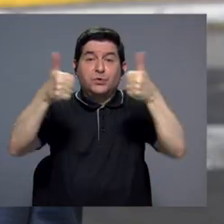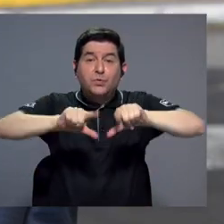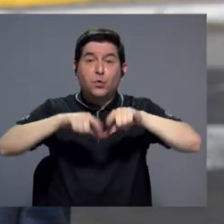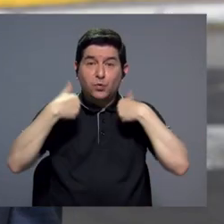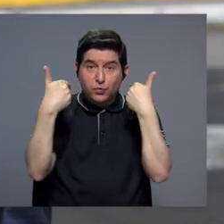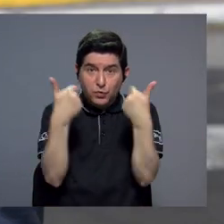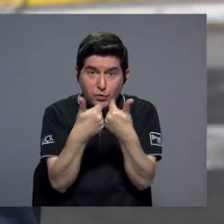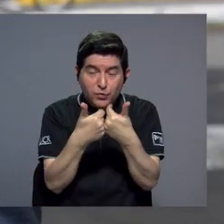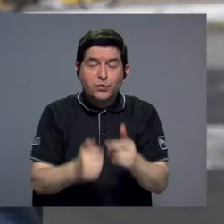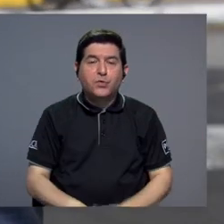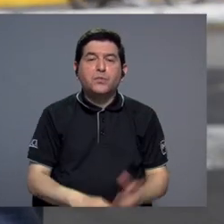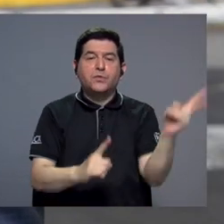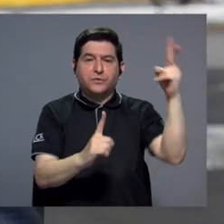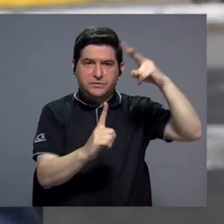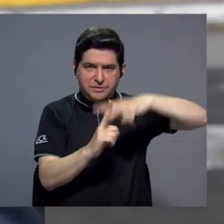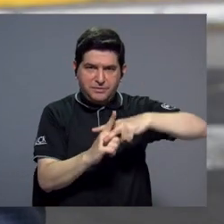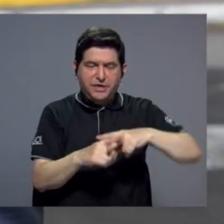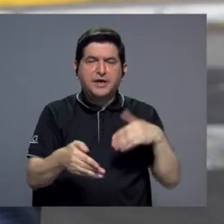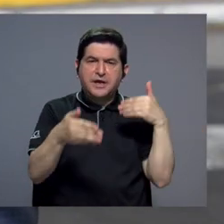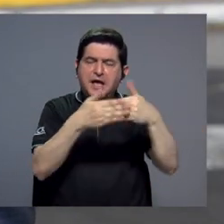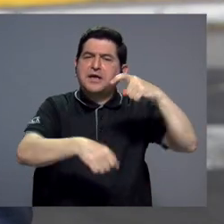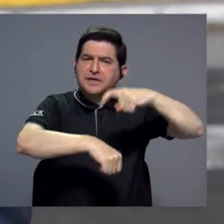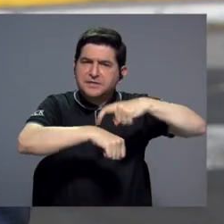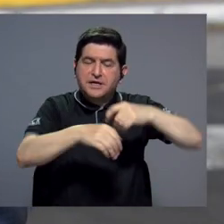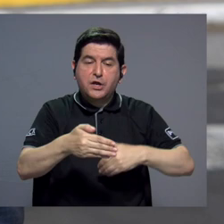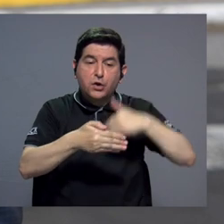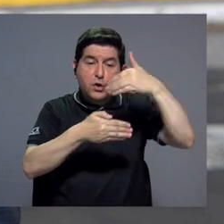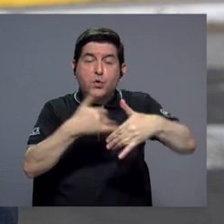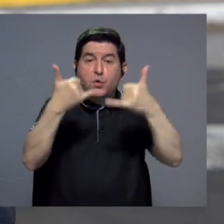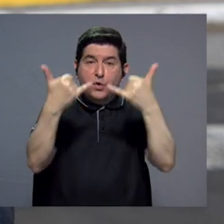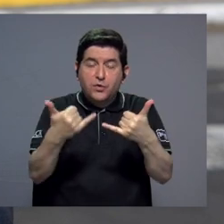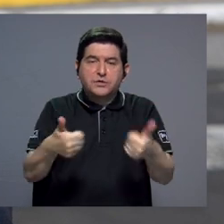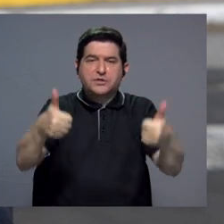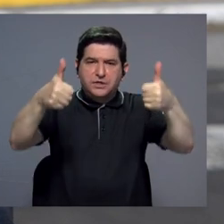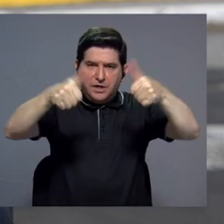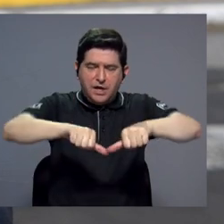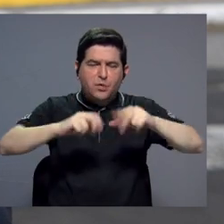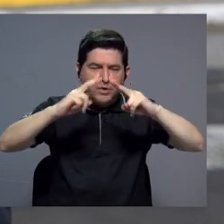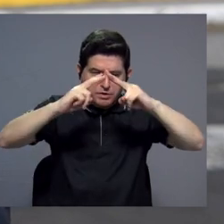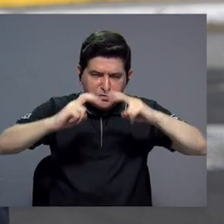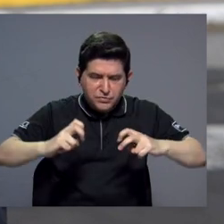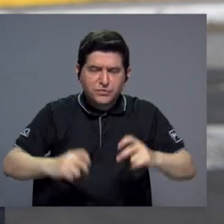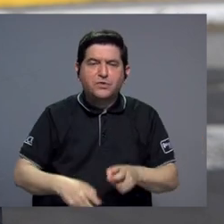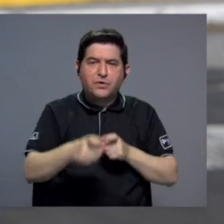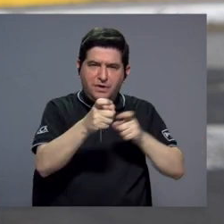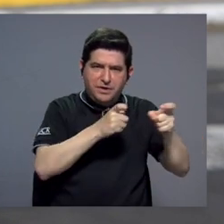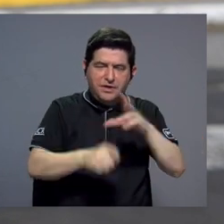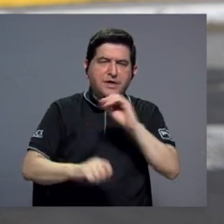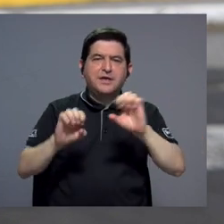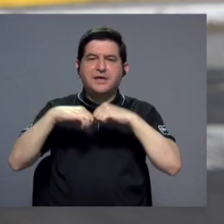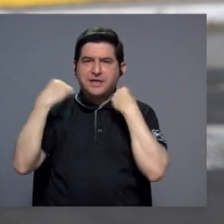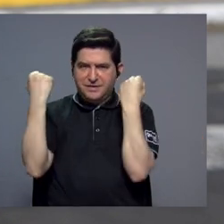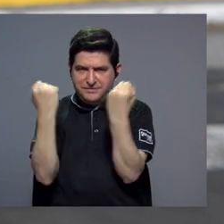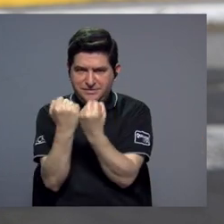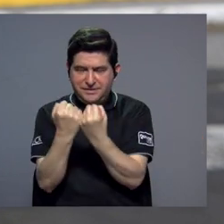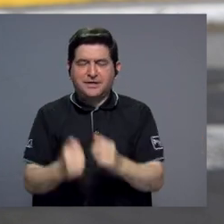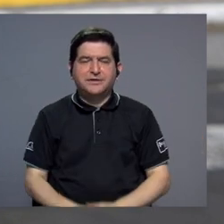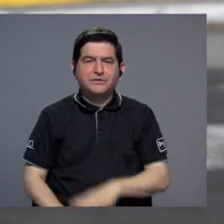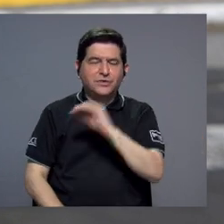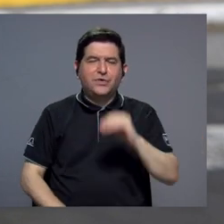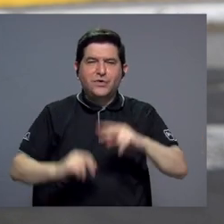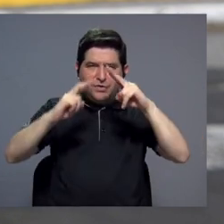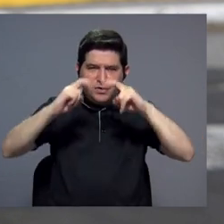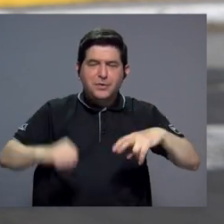nueva convención colectiva entrará a regir próximamente, luego de haber sido acordada y revisada por la Administración y el Cindeo